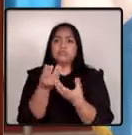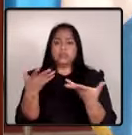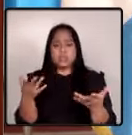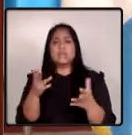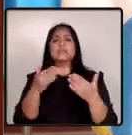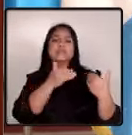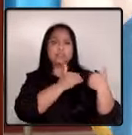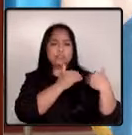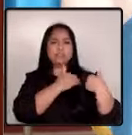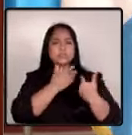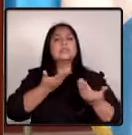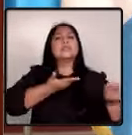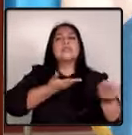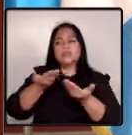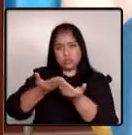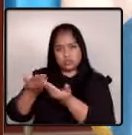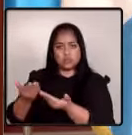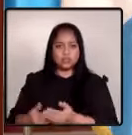de servicio.